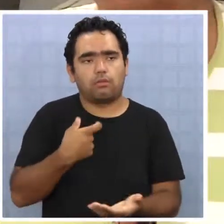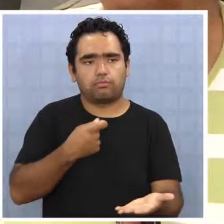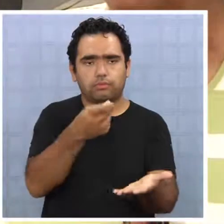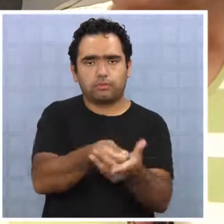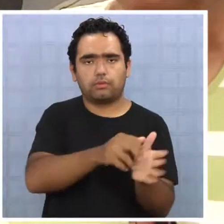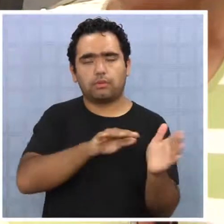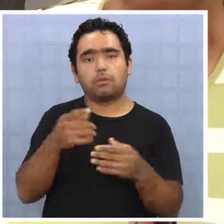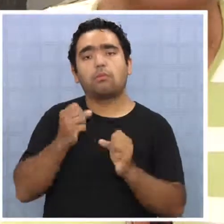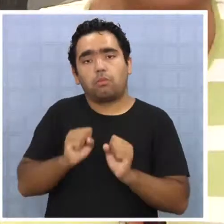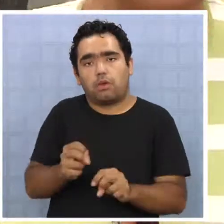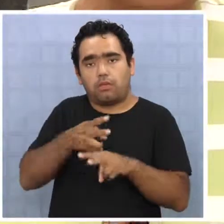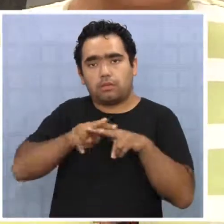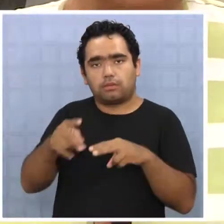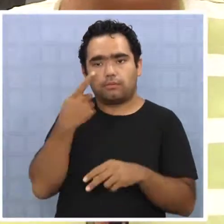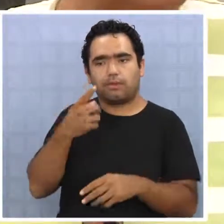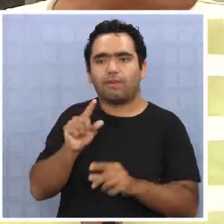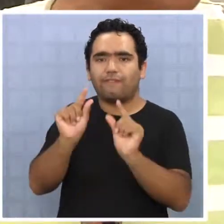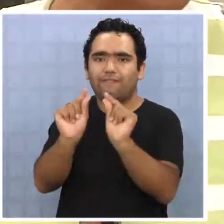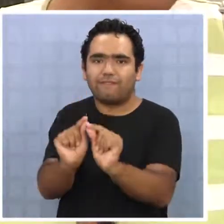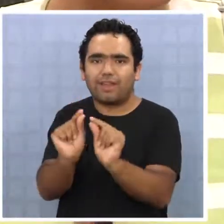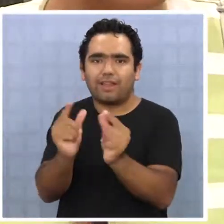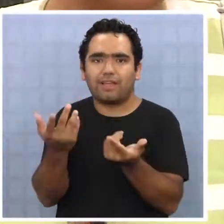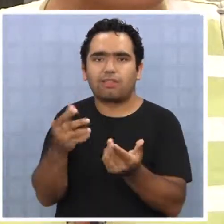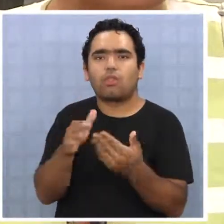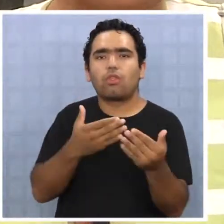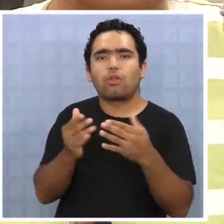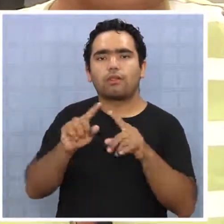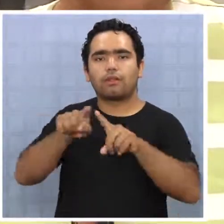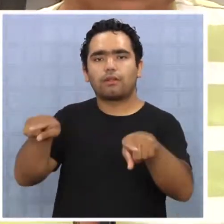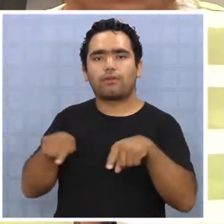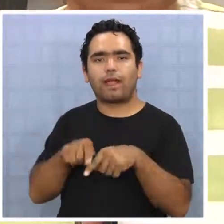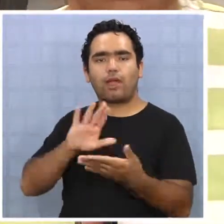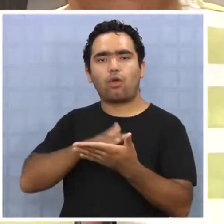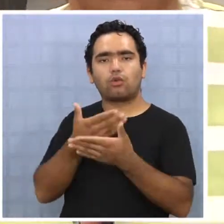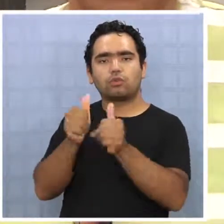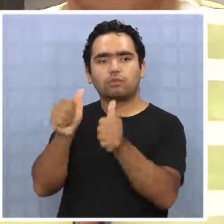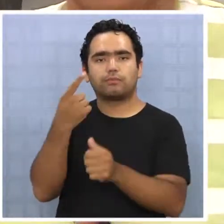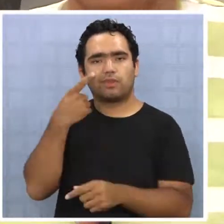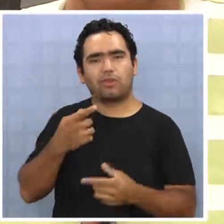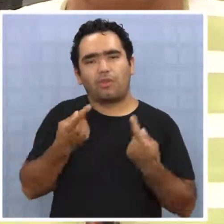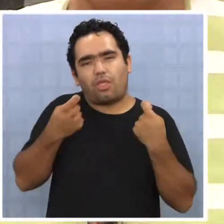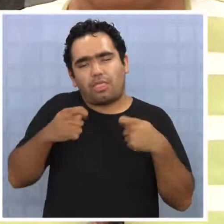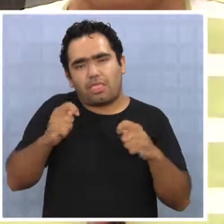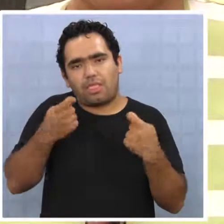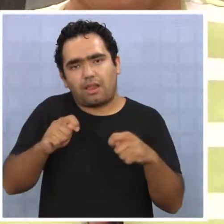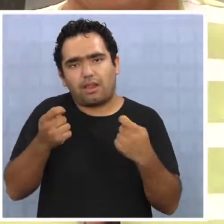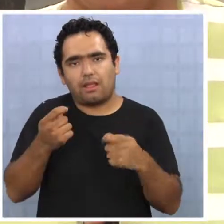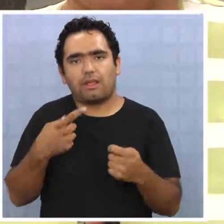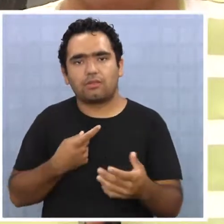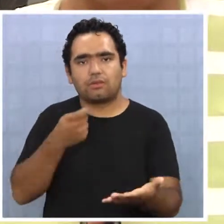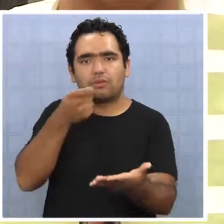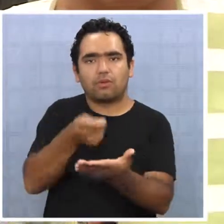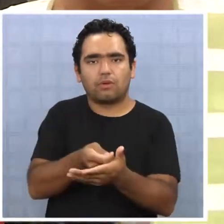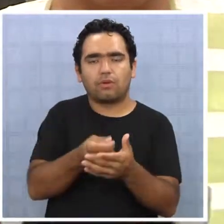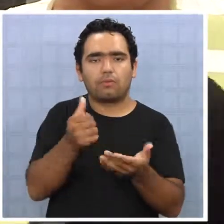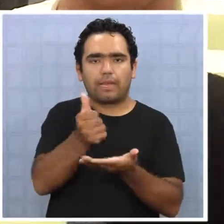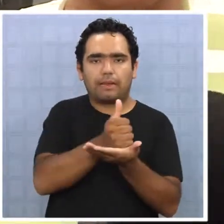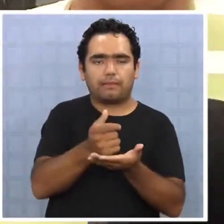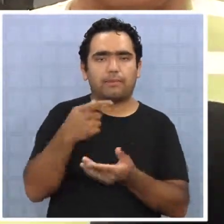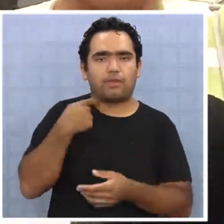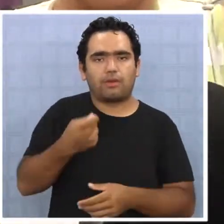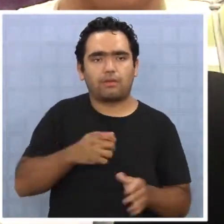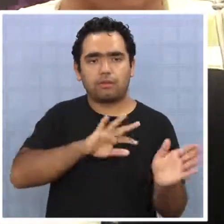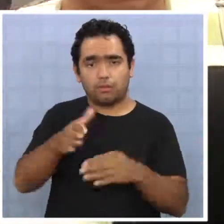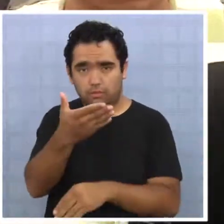pero si uno no pudiera, lógico, lo más barato va en el consultorio, pero yo trato de comprar el más bien lo que me dan afuera. ¿Pero ustedes